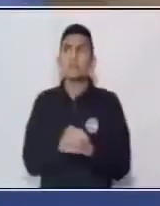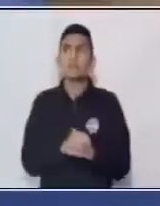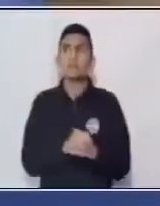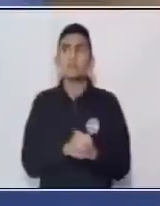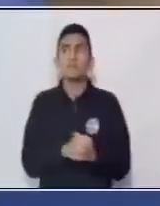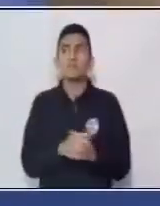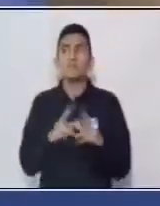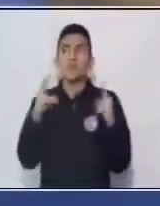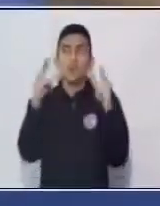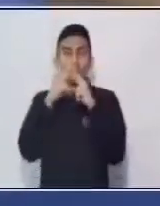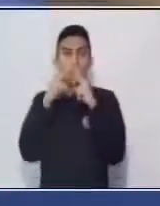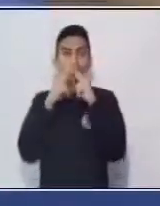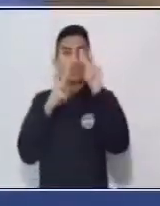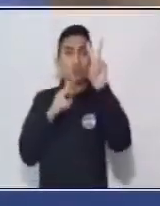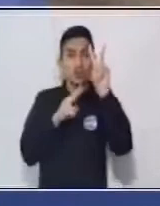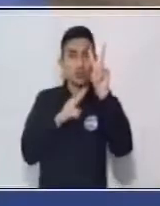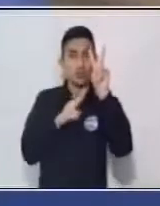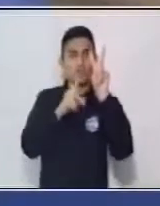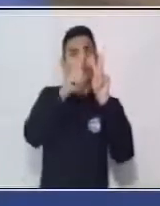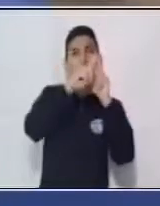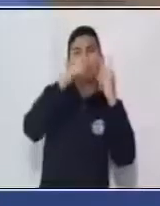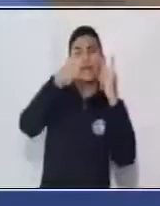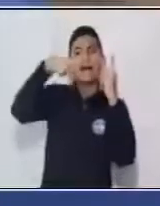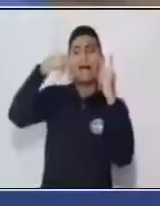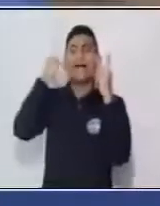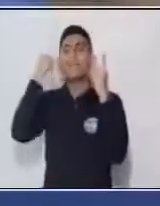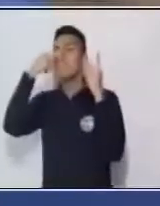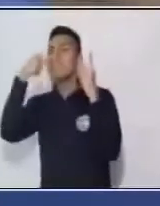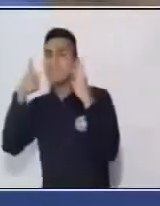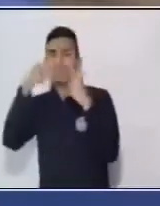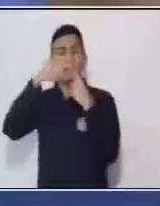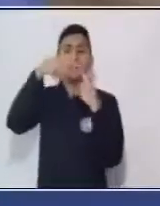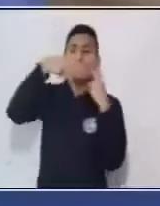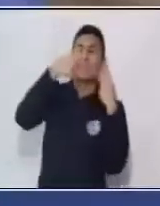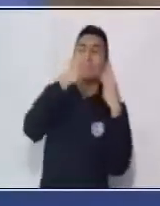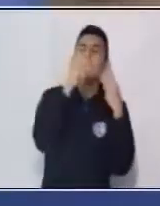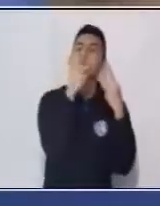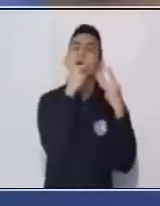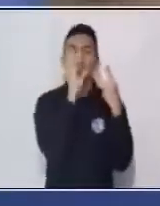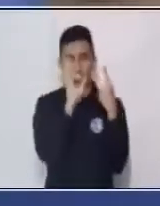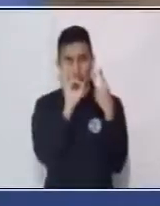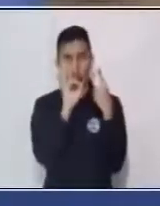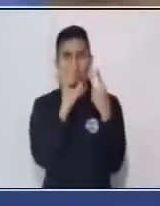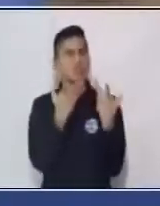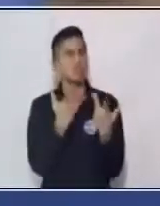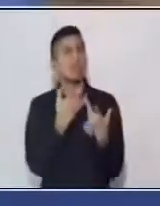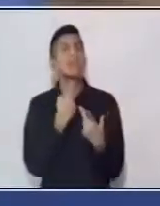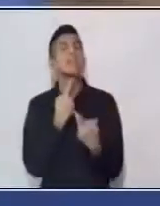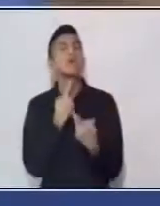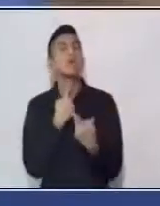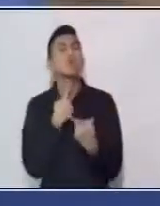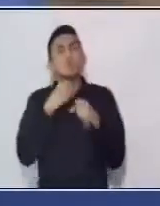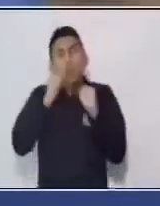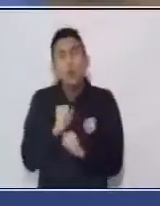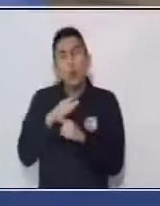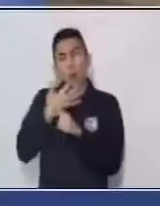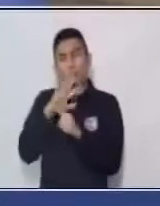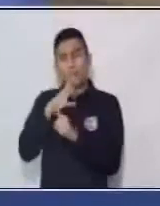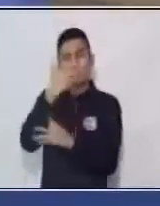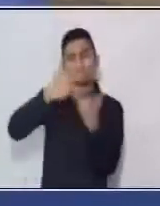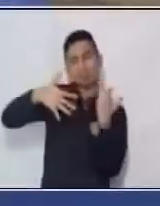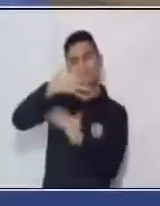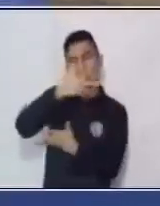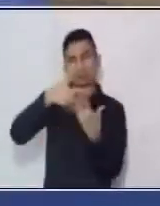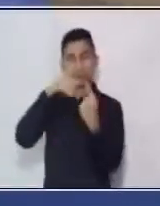Conozco a dos chicos, se llaman Anita y Nacho. ellos son unos chicos muy generosos y les encanta compartir todas sus cosas con sus amigos.